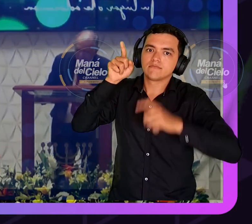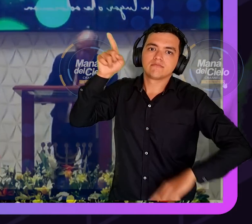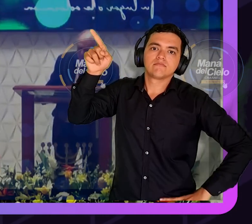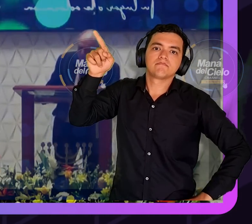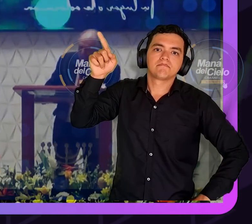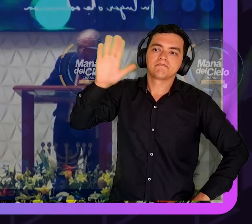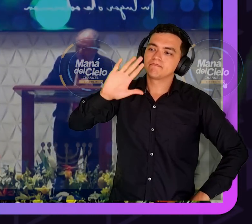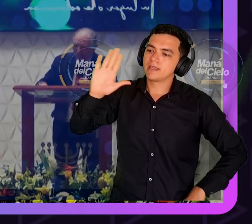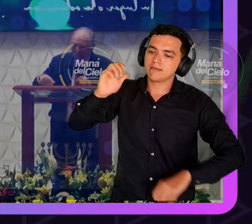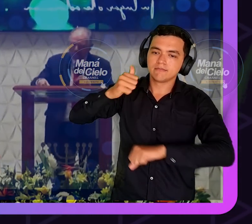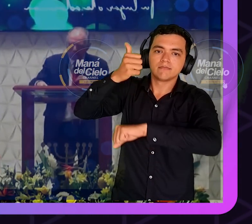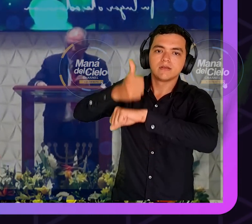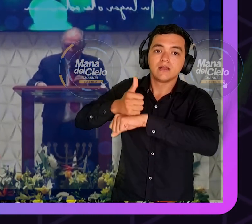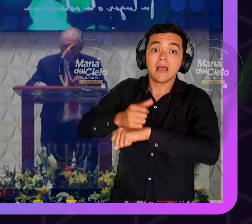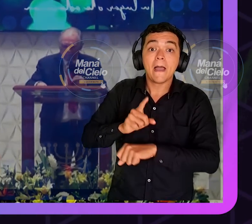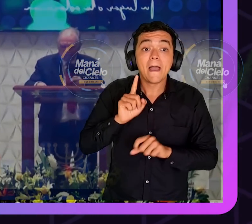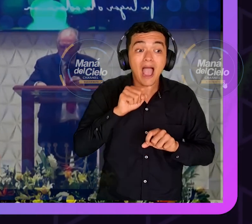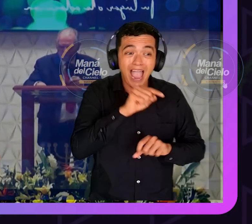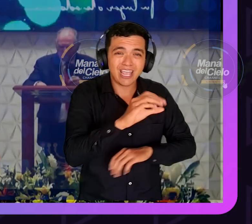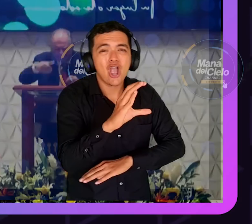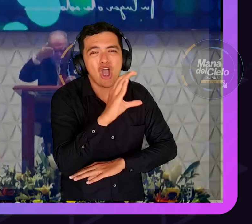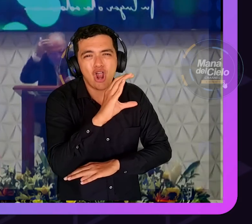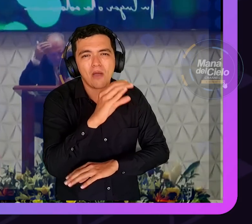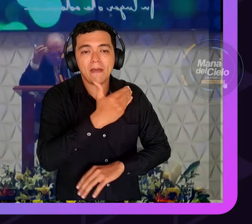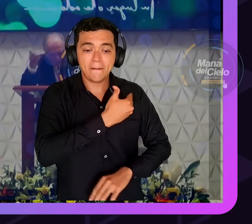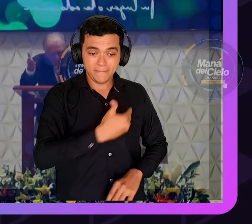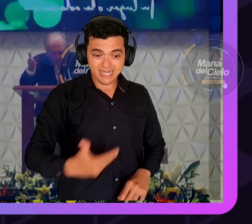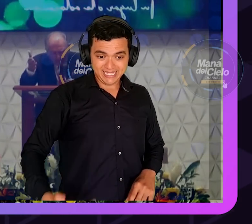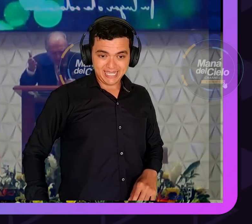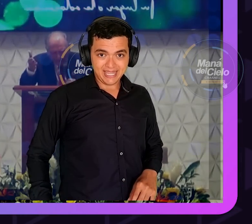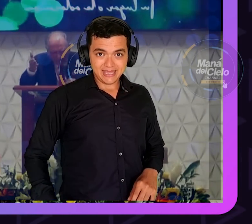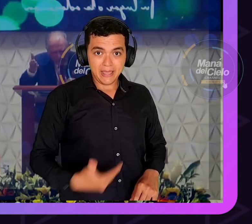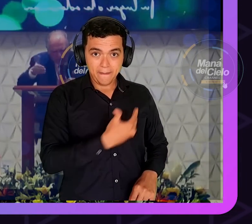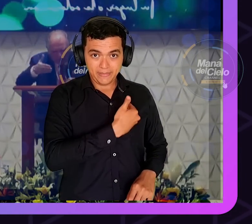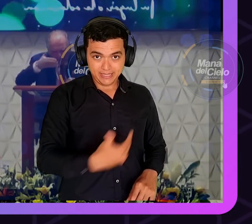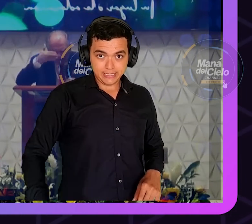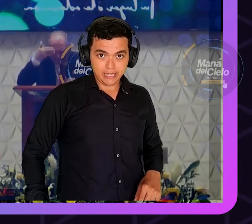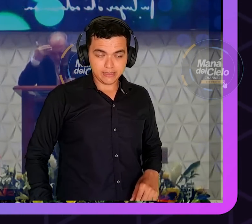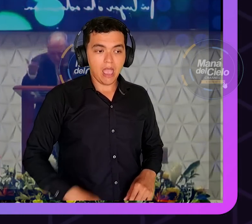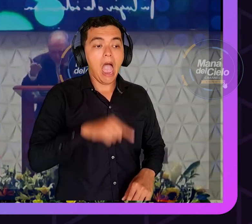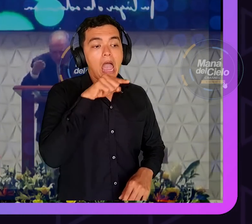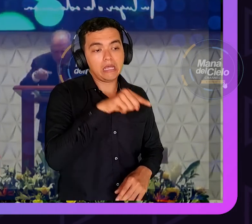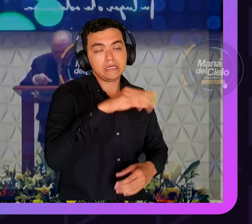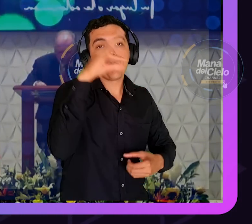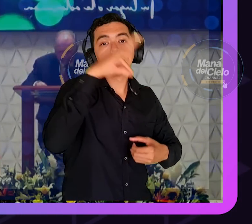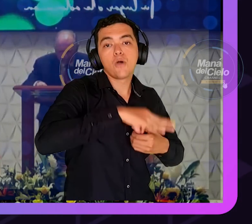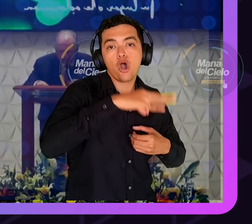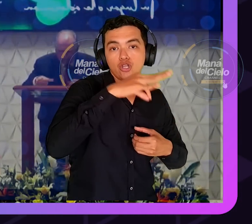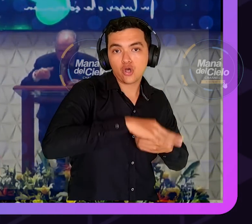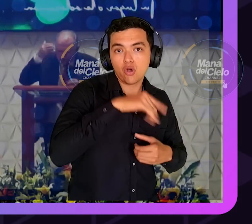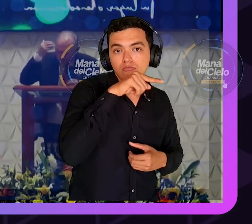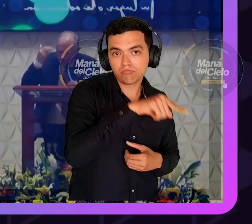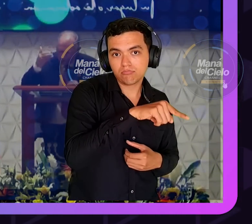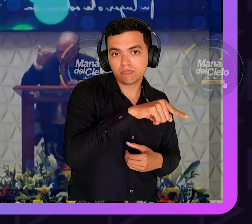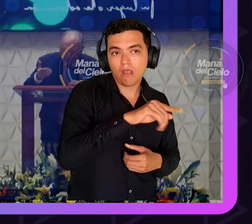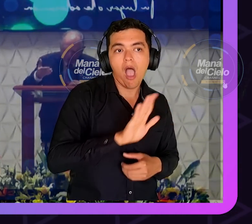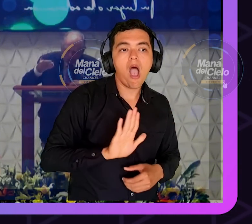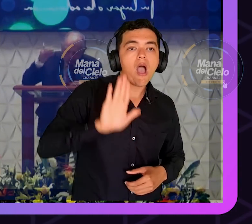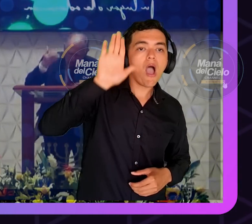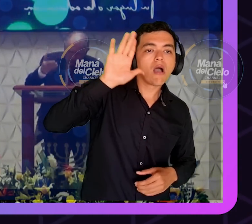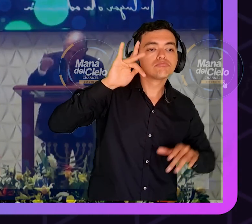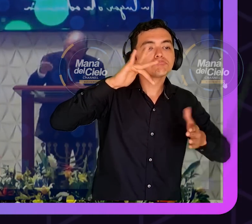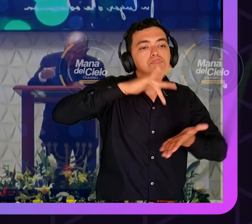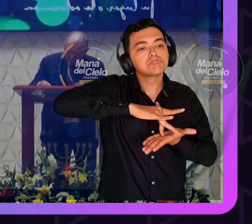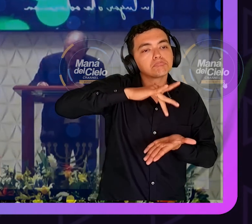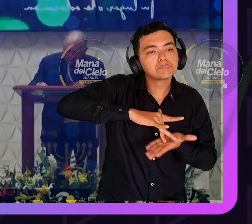entonces Pablo respondió que hacéis llorando y quebrantándome el corazón porque yo estoy dispuesto no